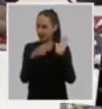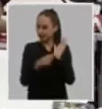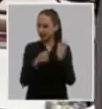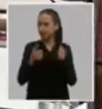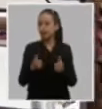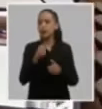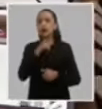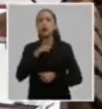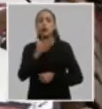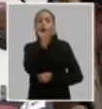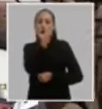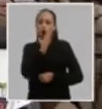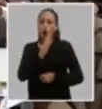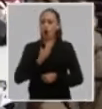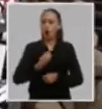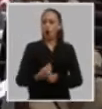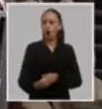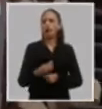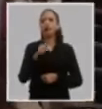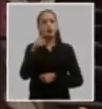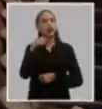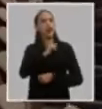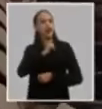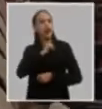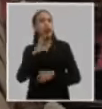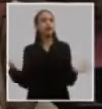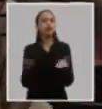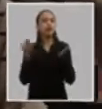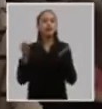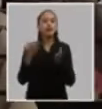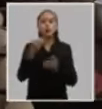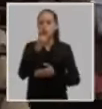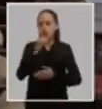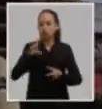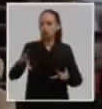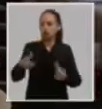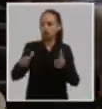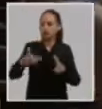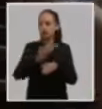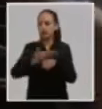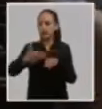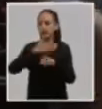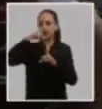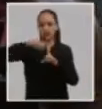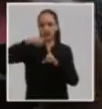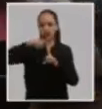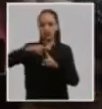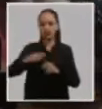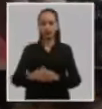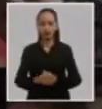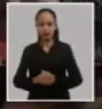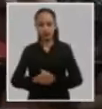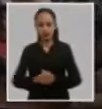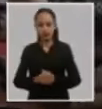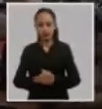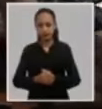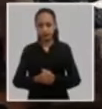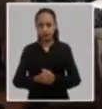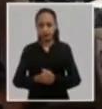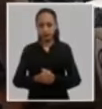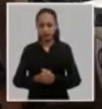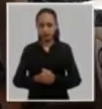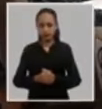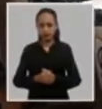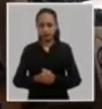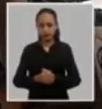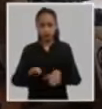con perspectiva de desarrollo y compromiso para cumplir diferentes tareas mención especial requiere el haber